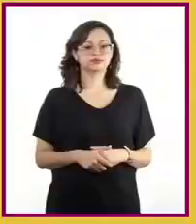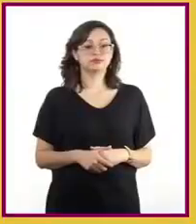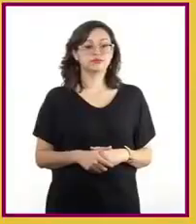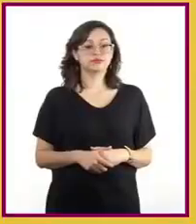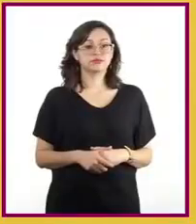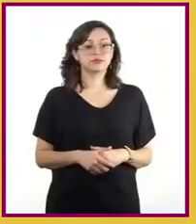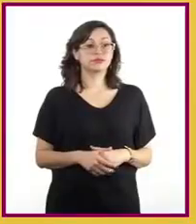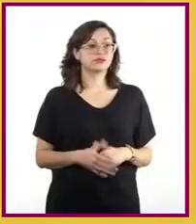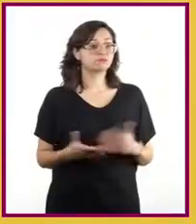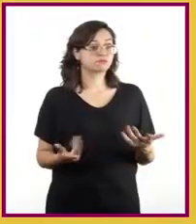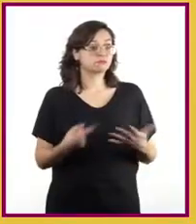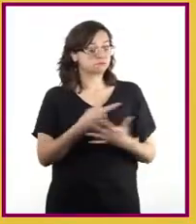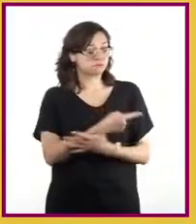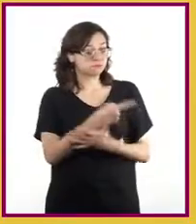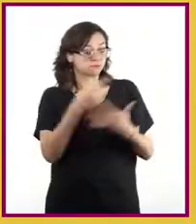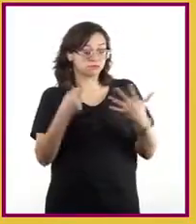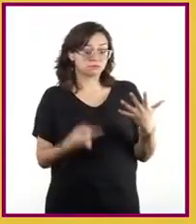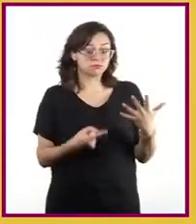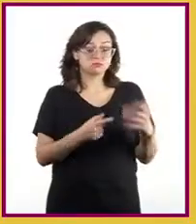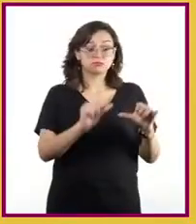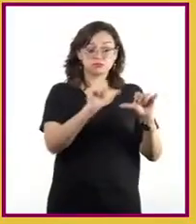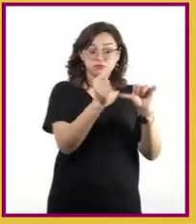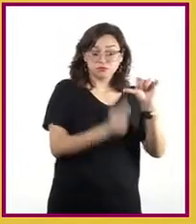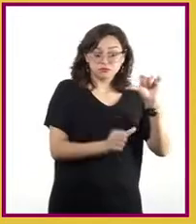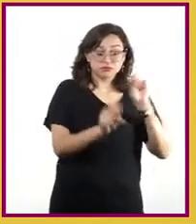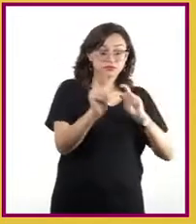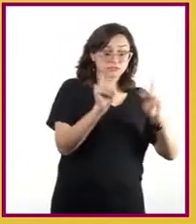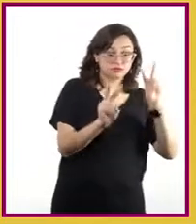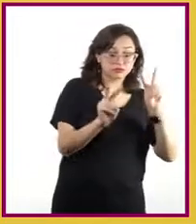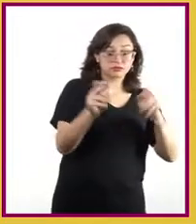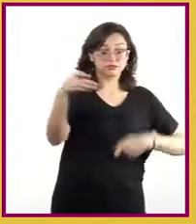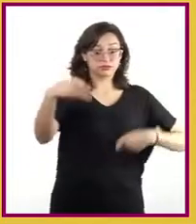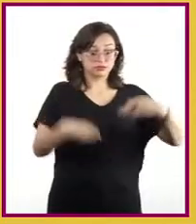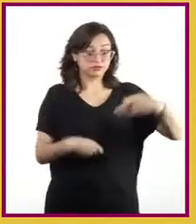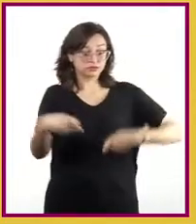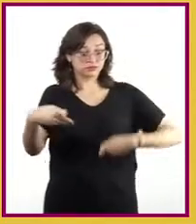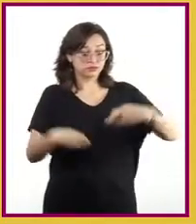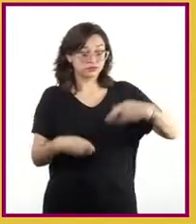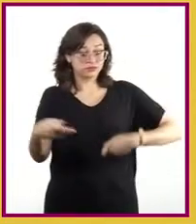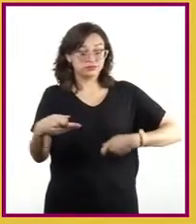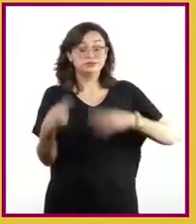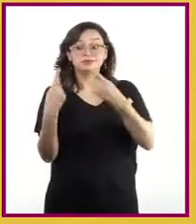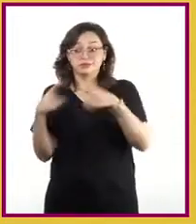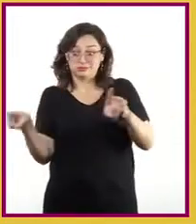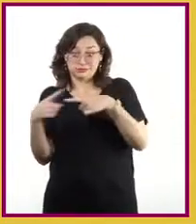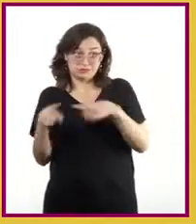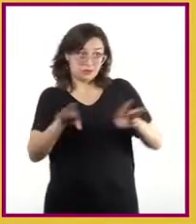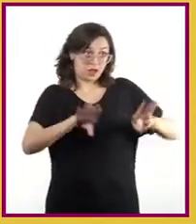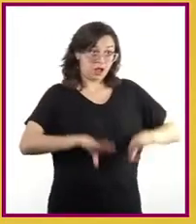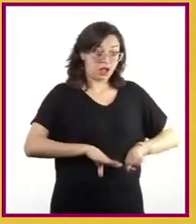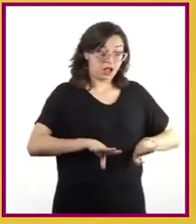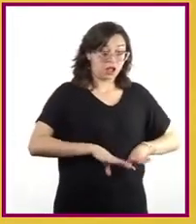¿Encontraron qué elementos comparten las artes visuales, el teatro y en nuestro caso la música?